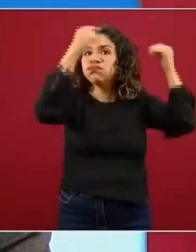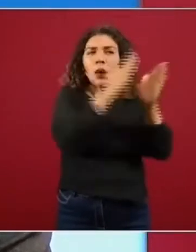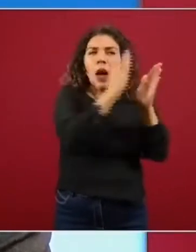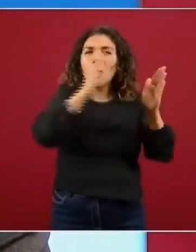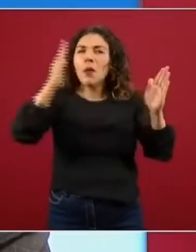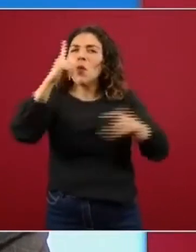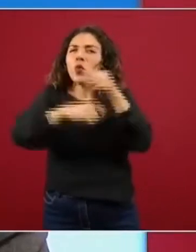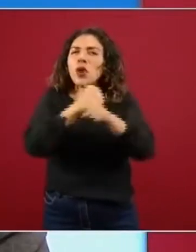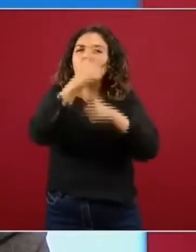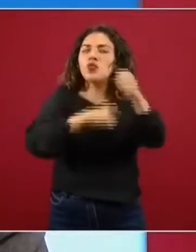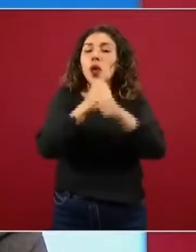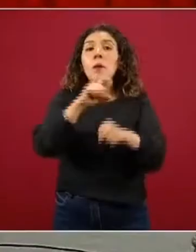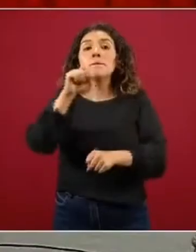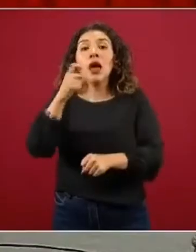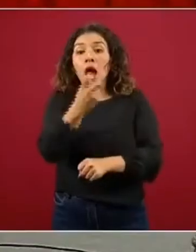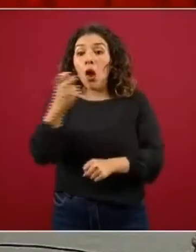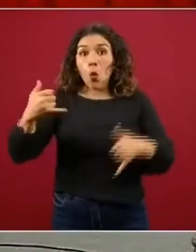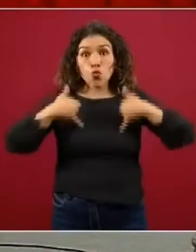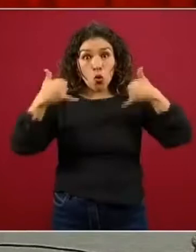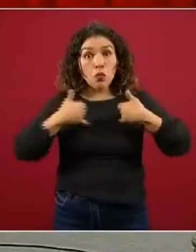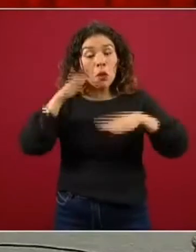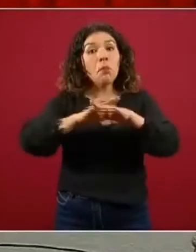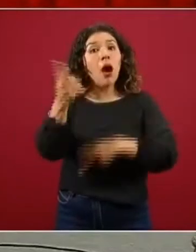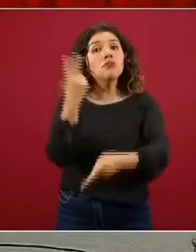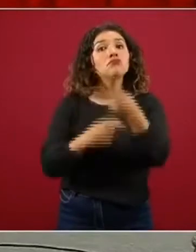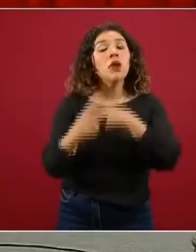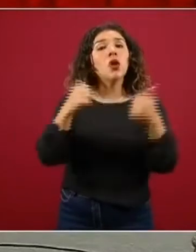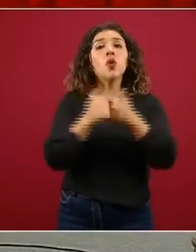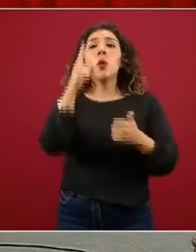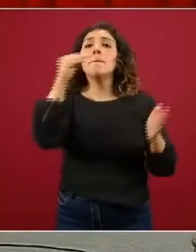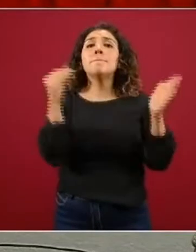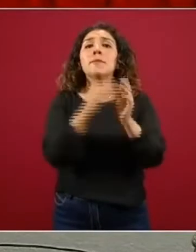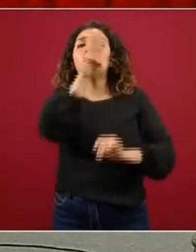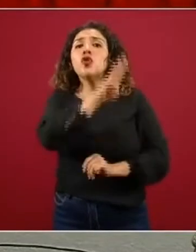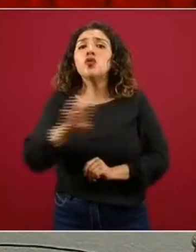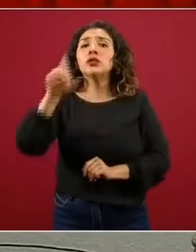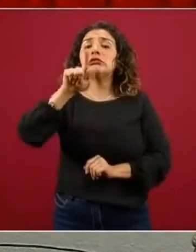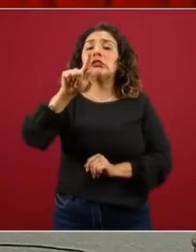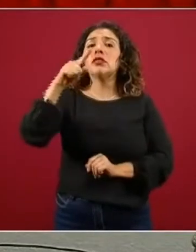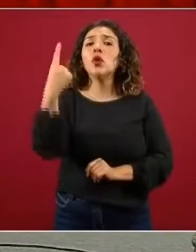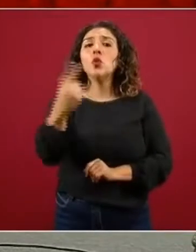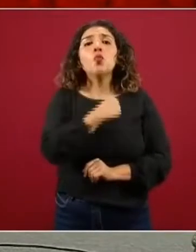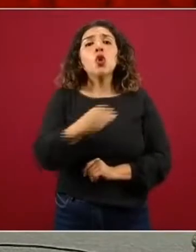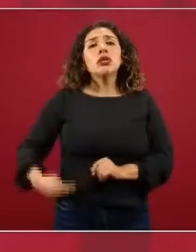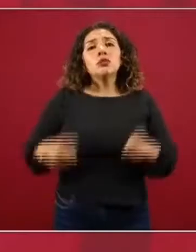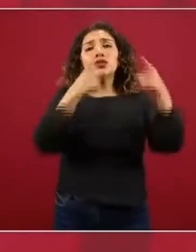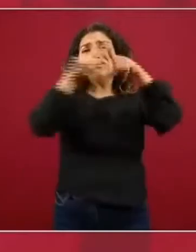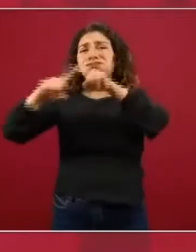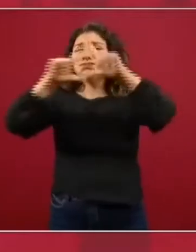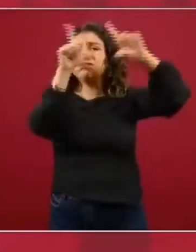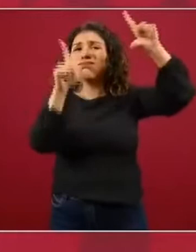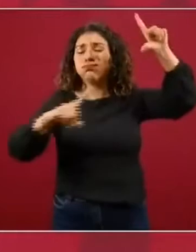estos muchachos provienen de mil novecientos setenta y un municipios.